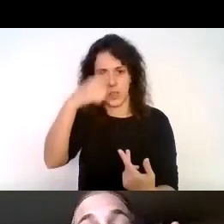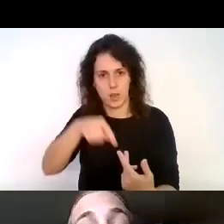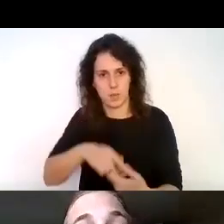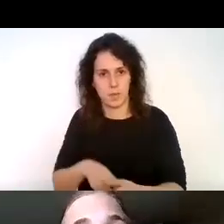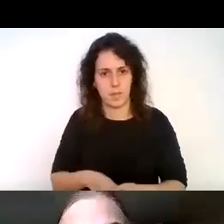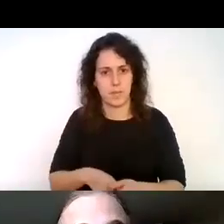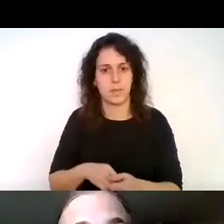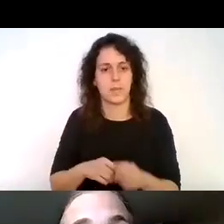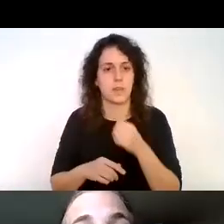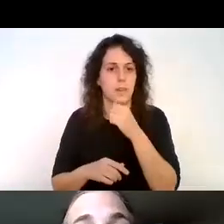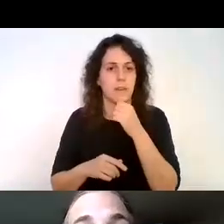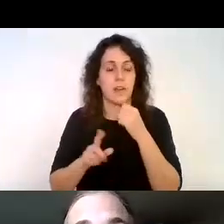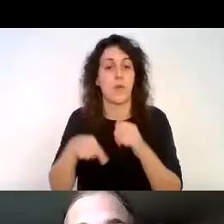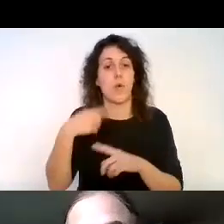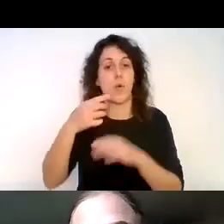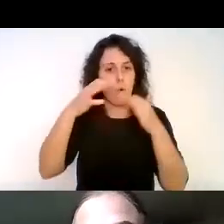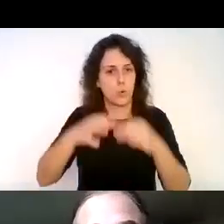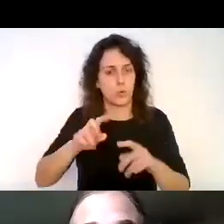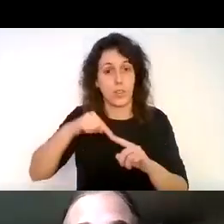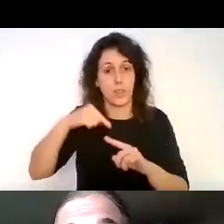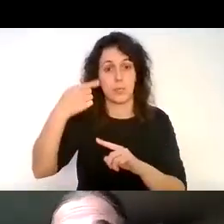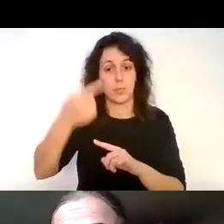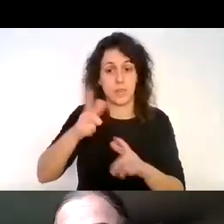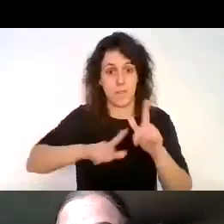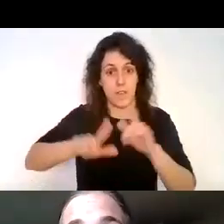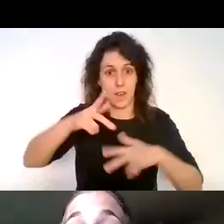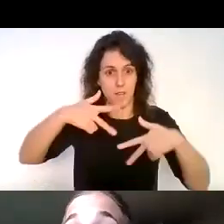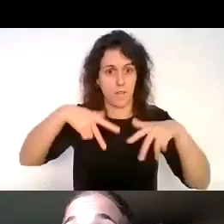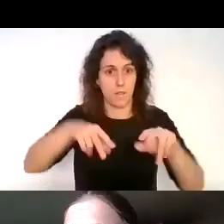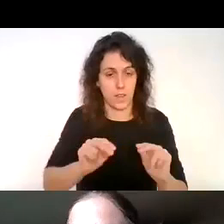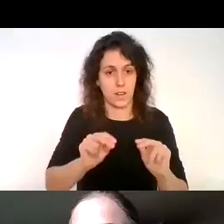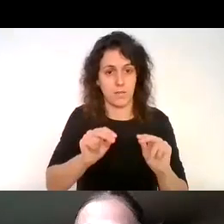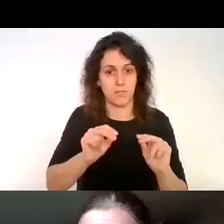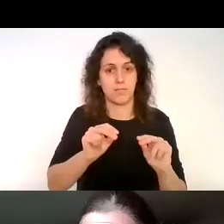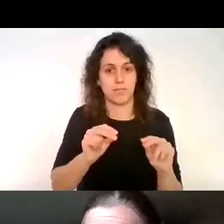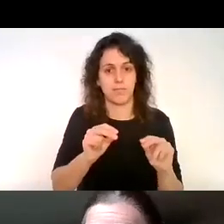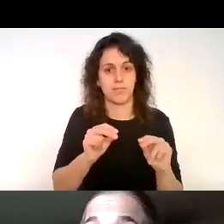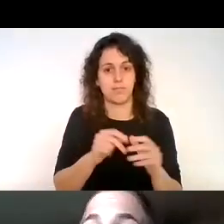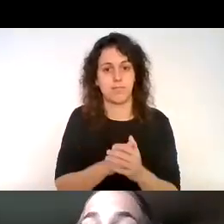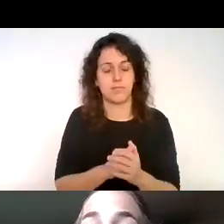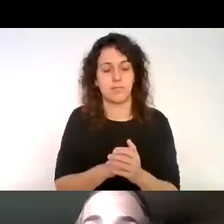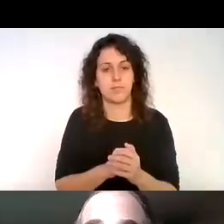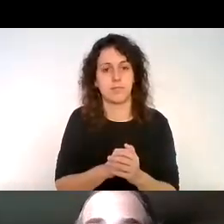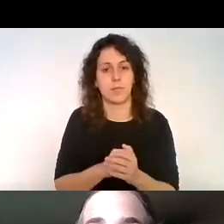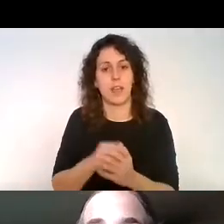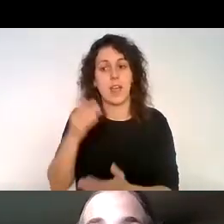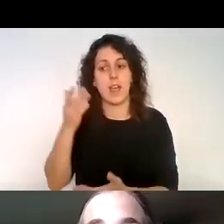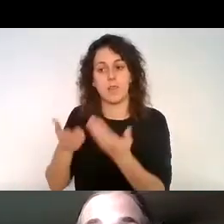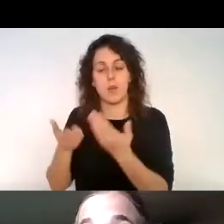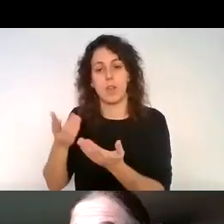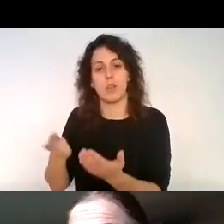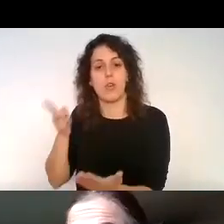justo después de regresar de ese viaje intensivo les evalúan de nuevo